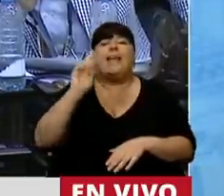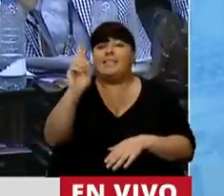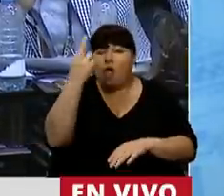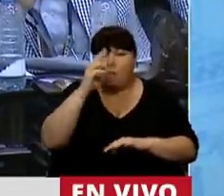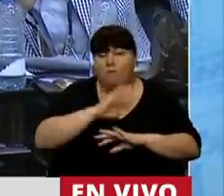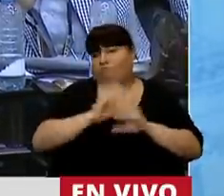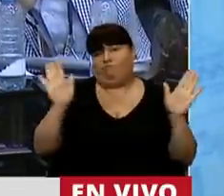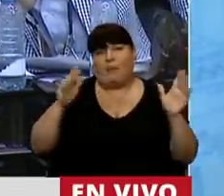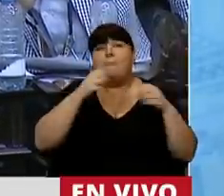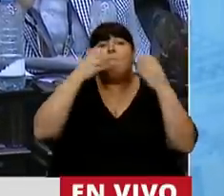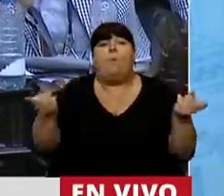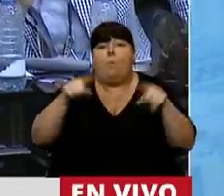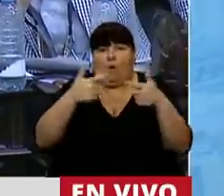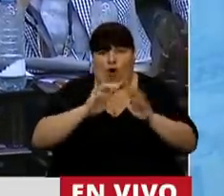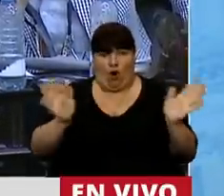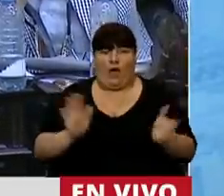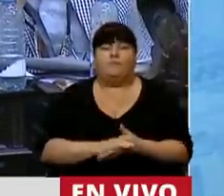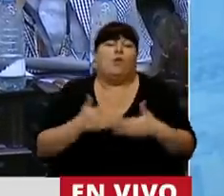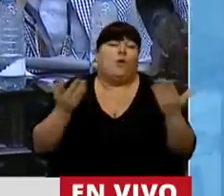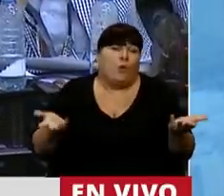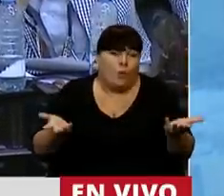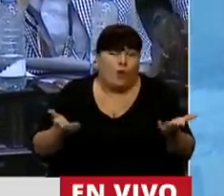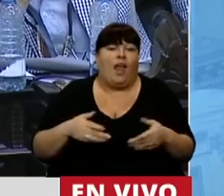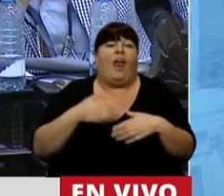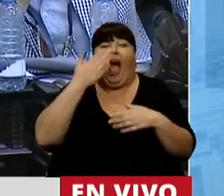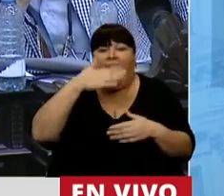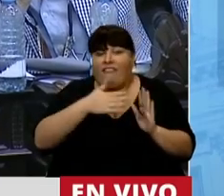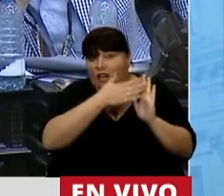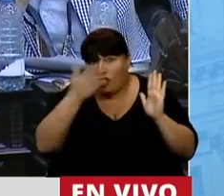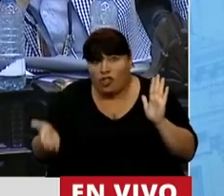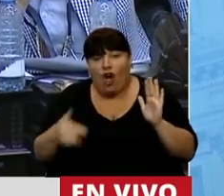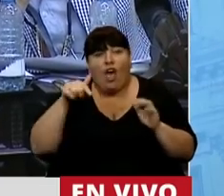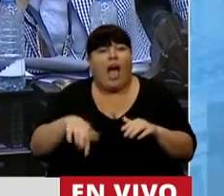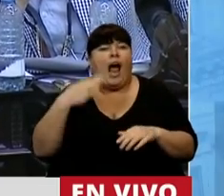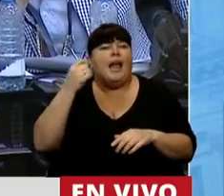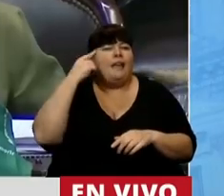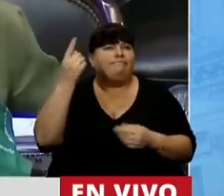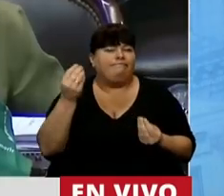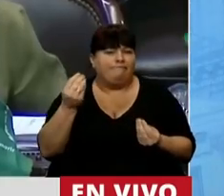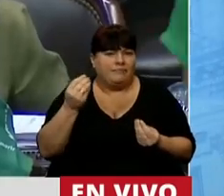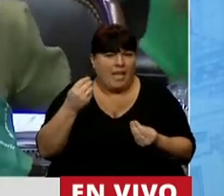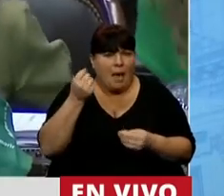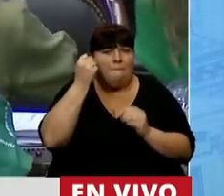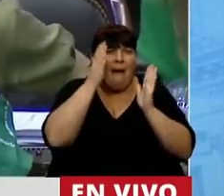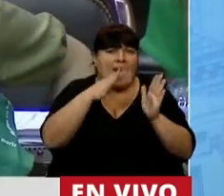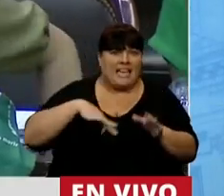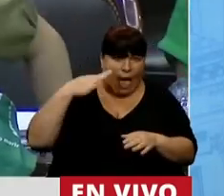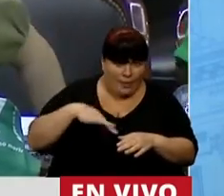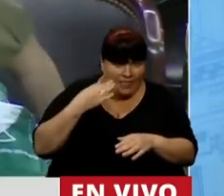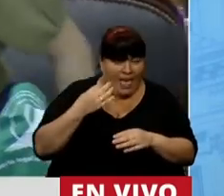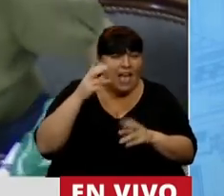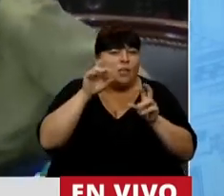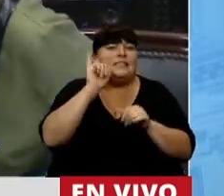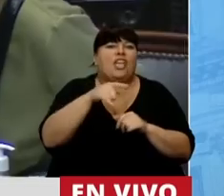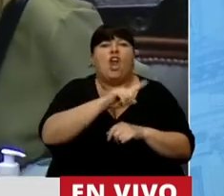que se pierde, no la levantamos más. Bueno, después de todo esto, lo que nos tenemos que preguntar es si priorizar la vida es una